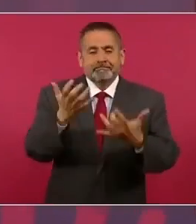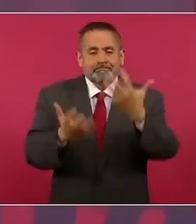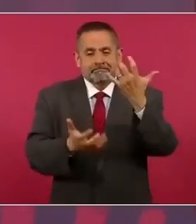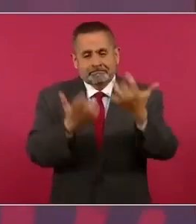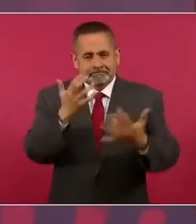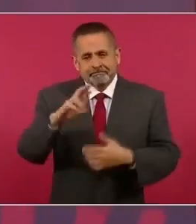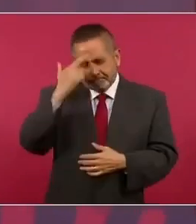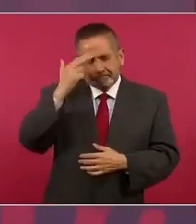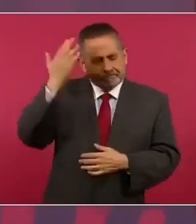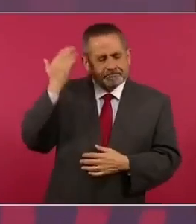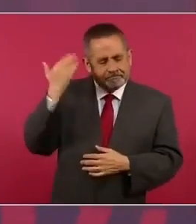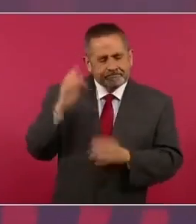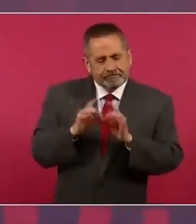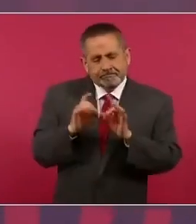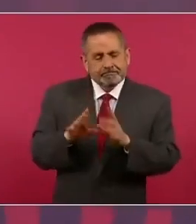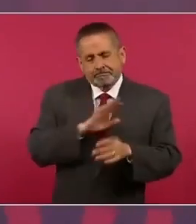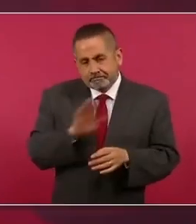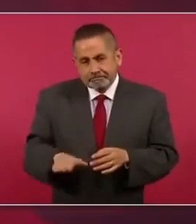lamentablemente suceden